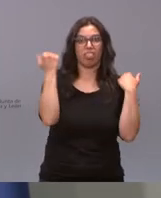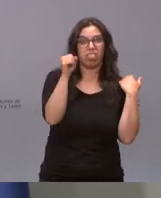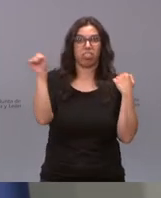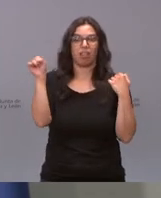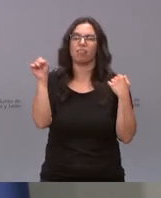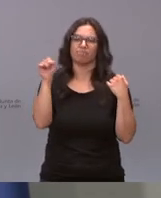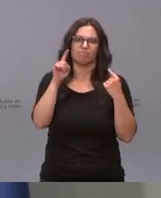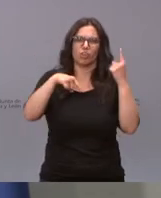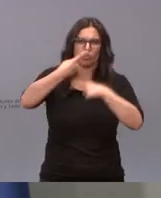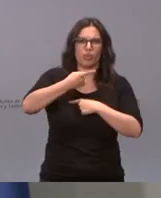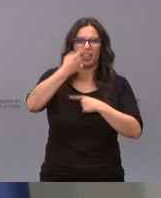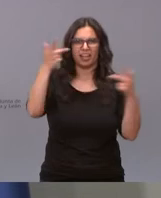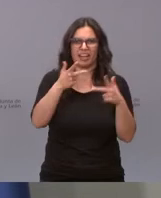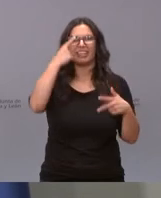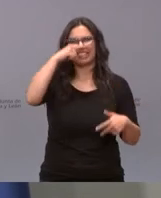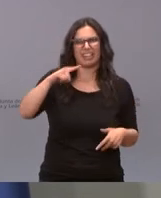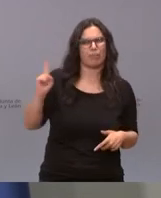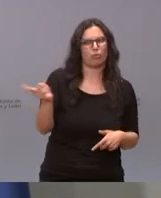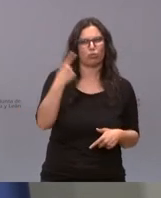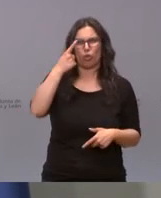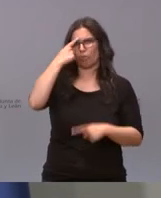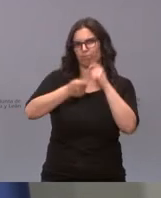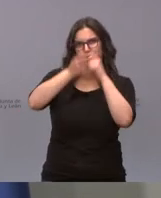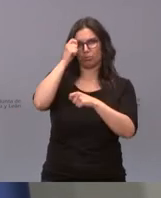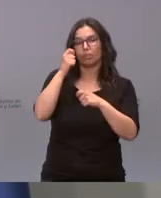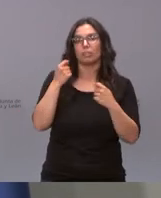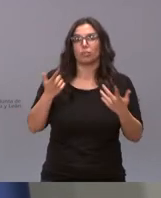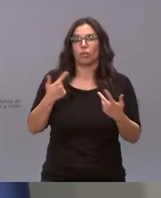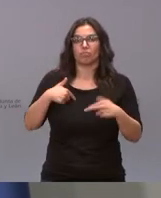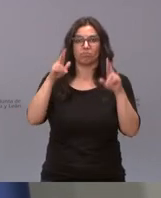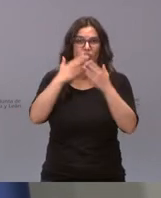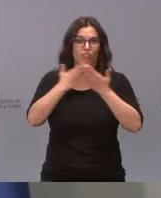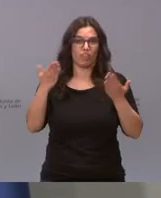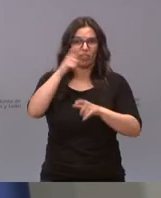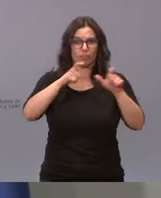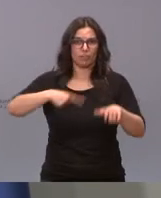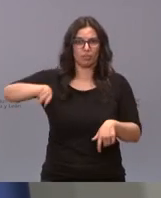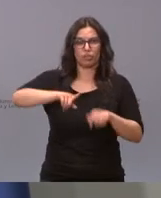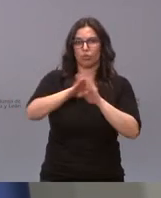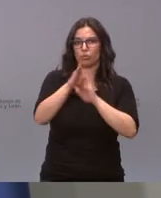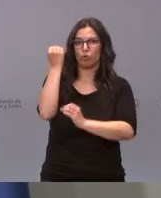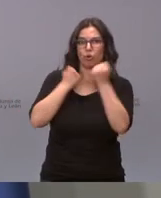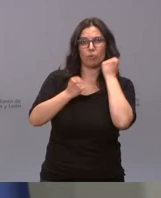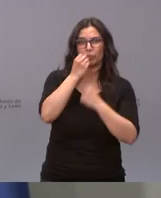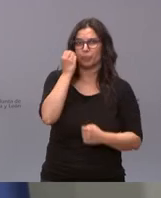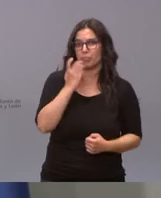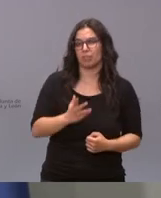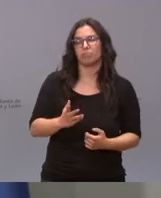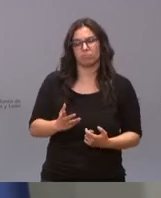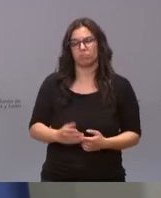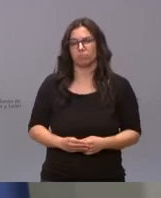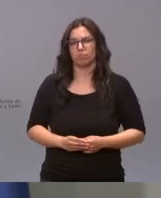por tanto nuestra confianza en que la población va a mantener la responsabilidad